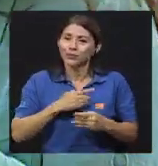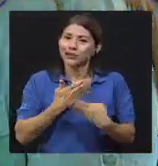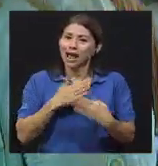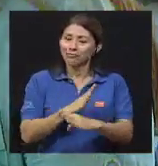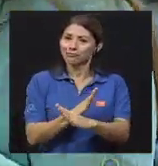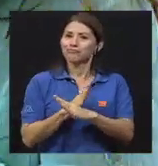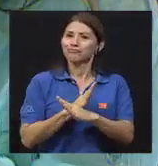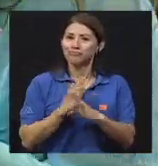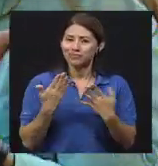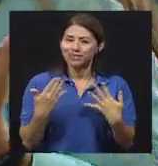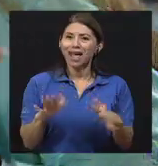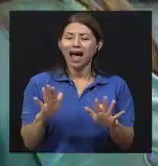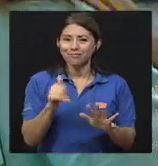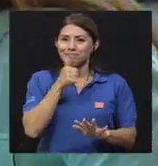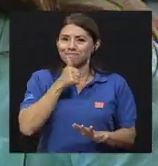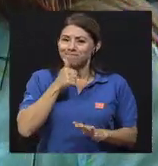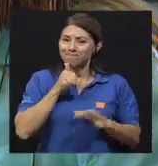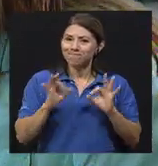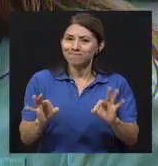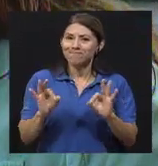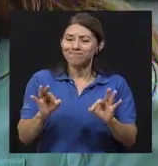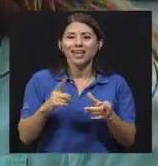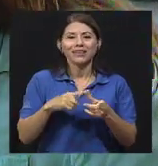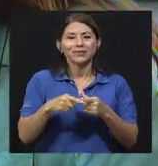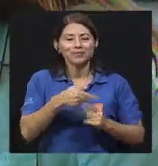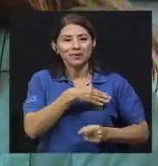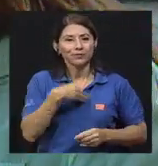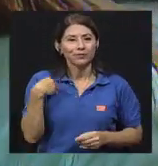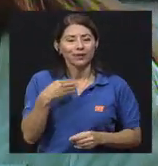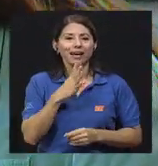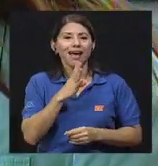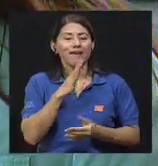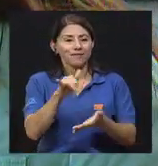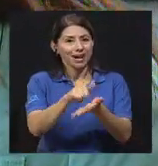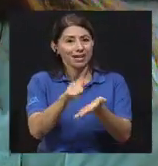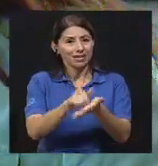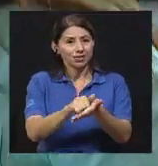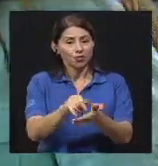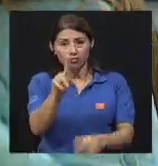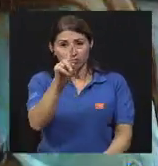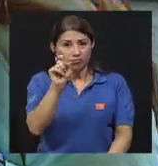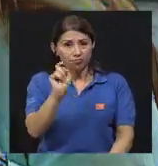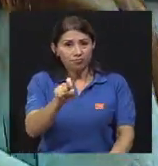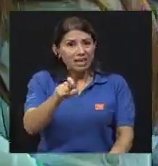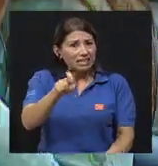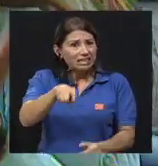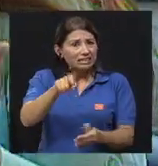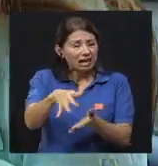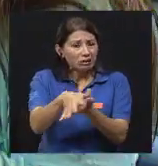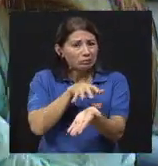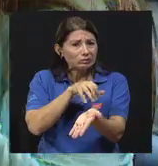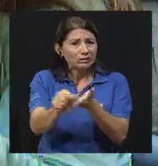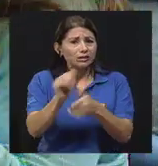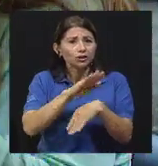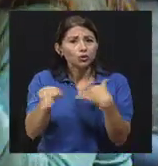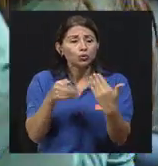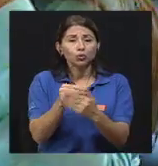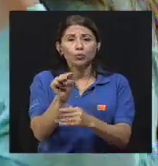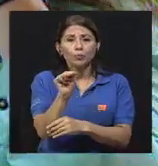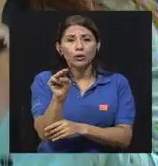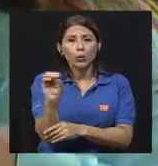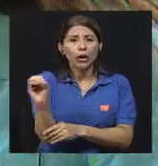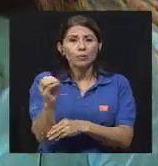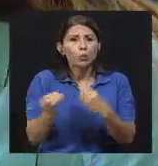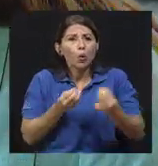punto, inmunes o ya lo toleramos, ¿verdad? Entonces, me gustaría hablar de esto. ¿Es necesario eliminarlos a todos? ¿Cómo juega esa